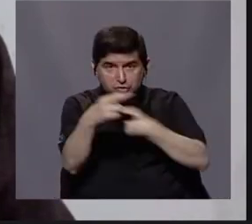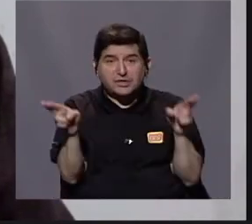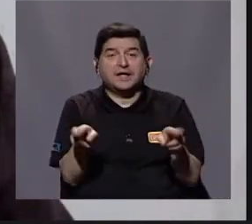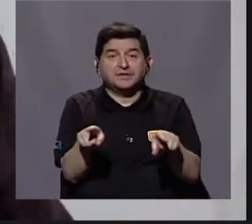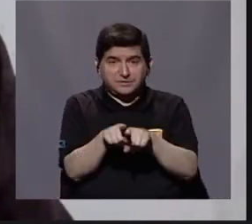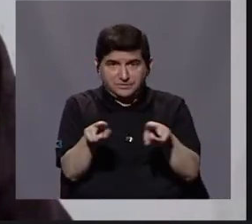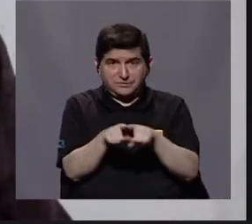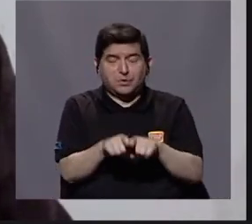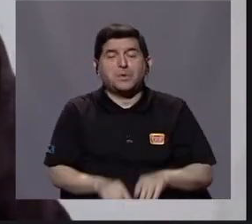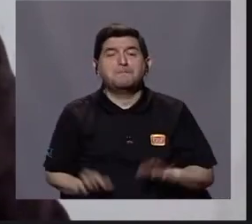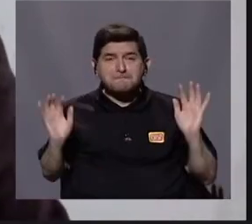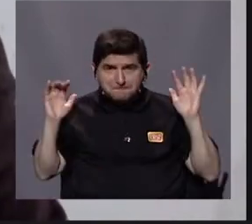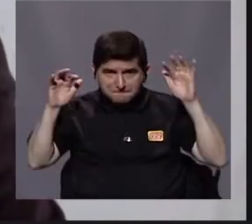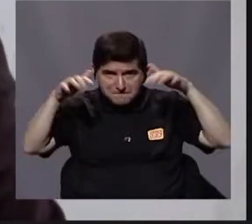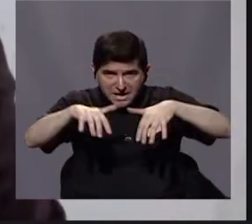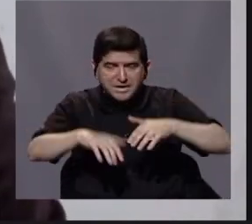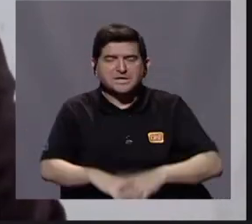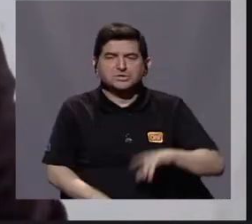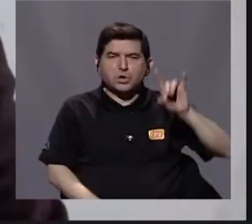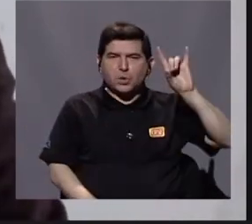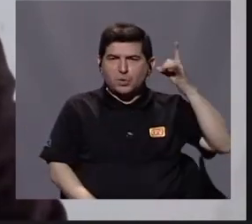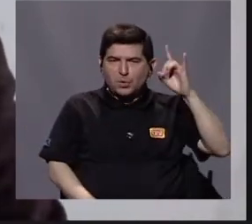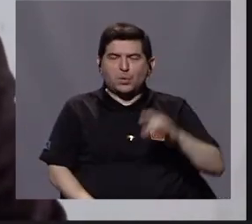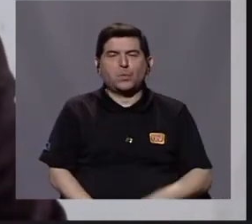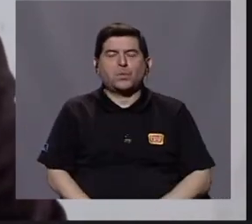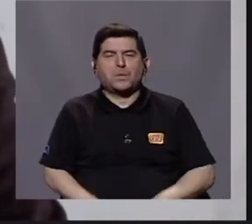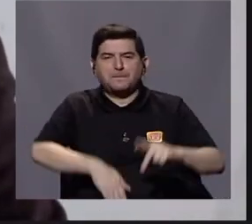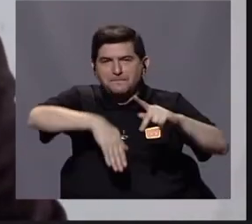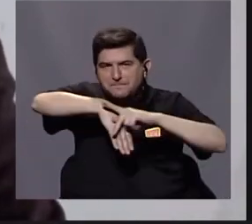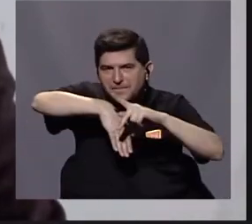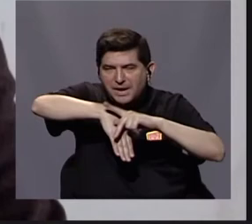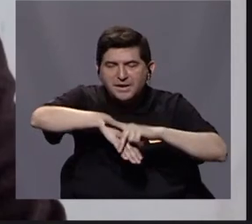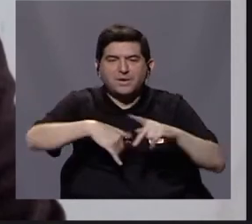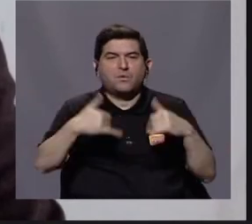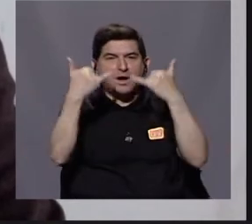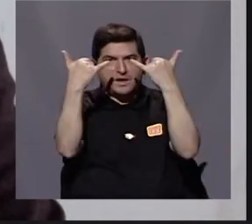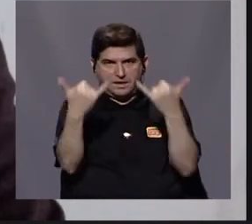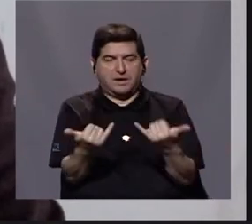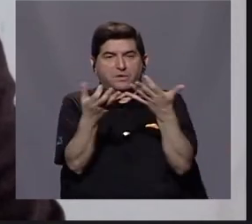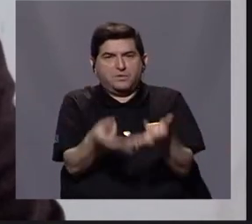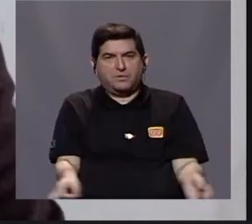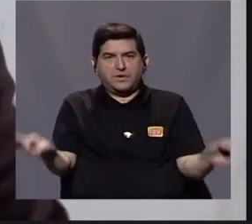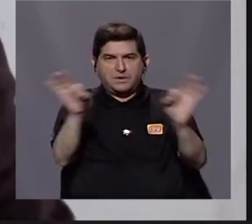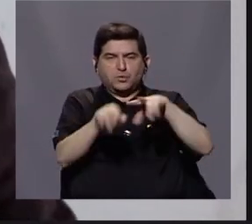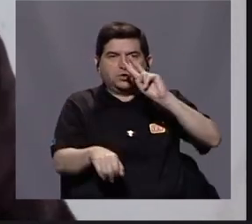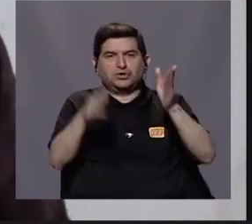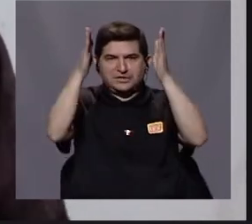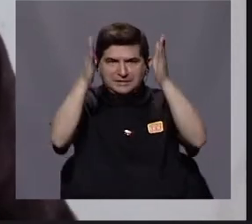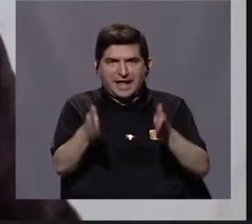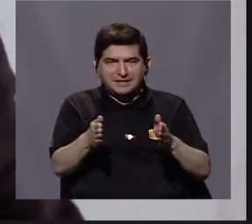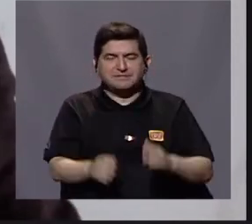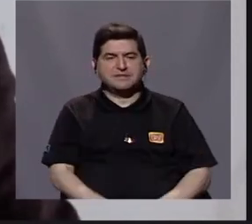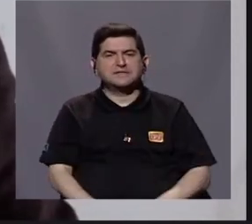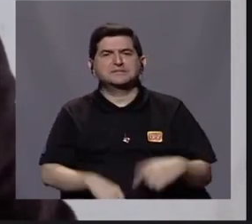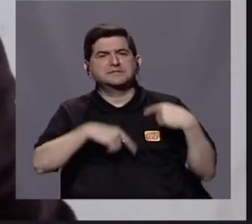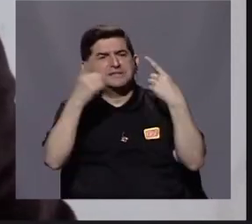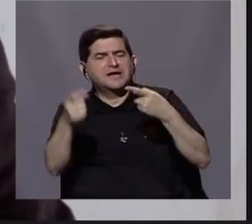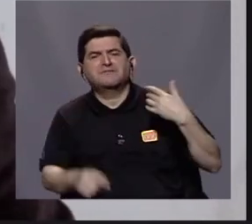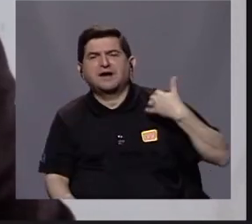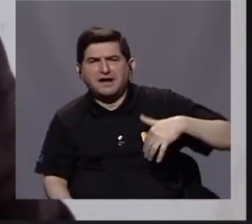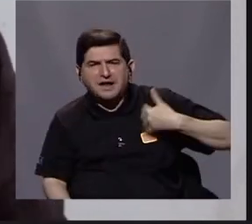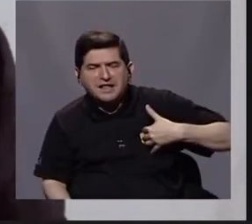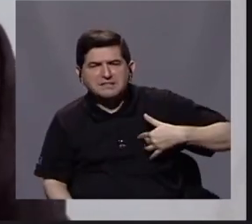decir, esa migración boliviana, paraguaya o ahora una presencia importante venezolana en Argentina, en